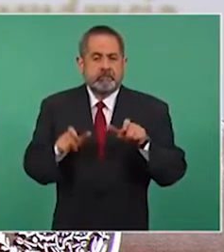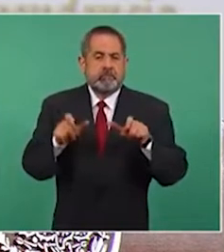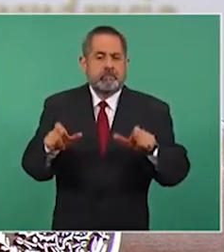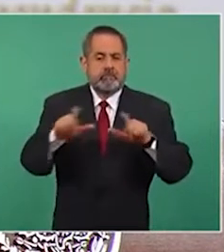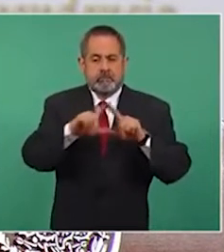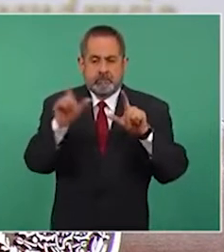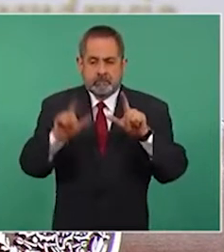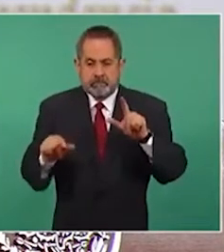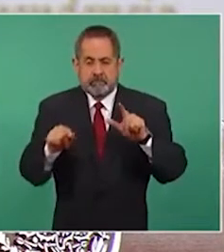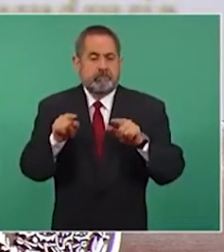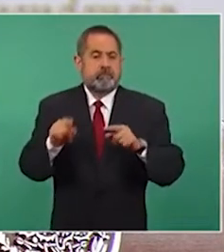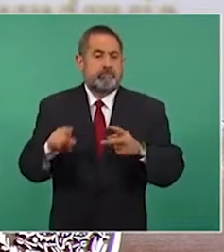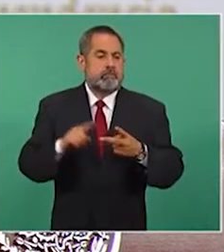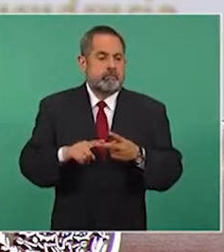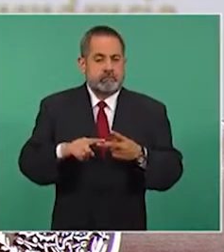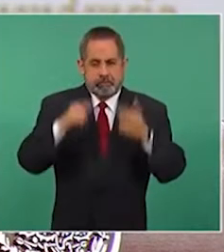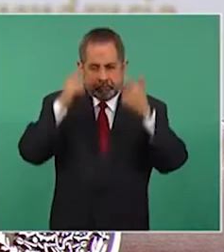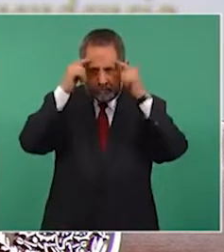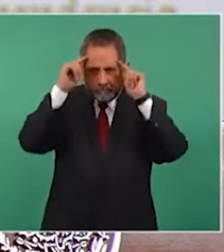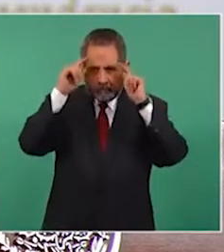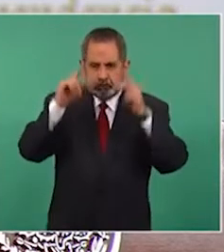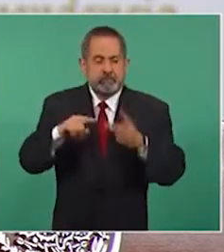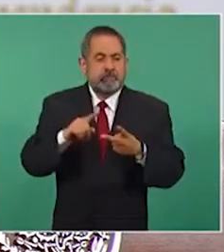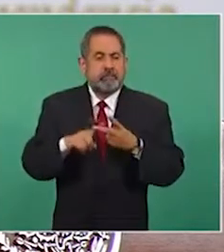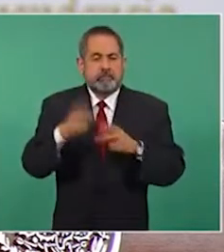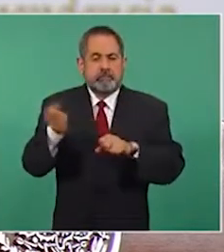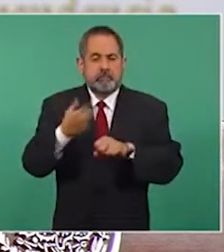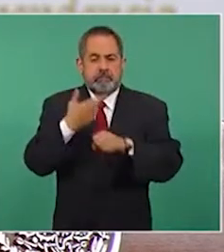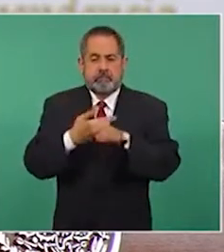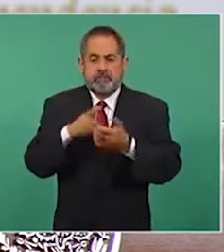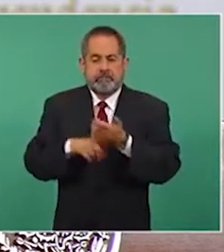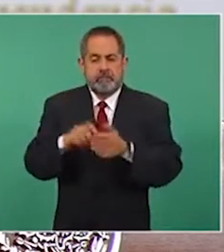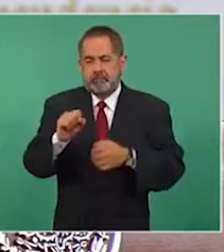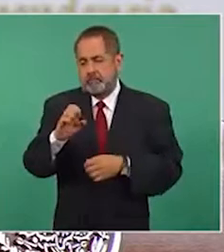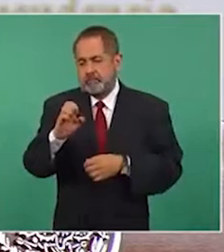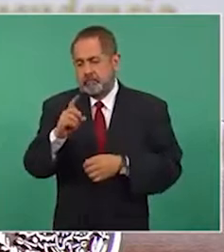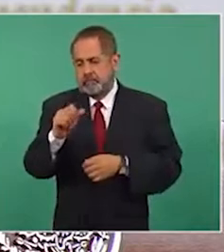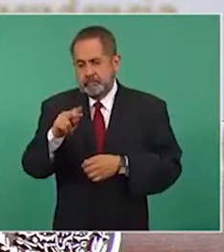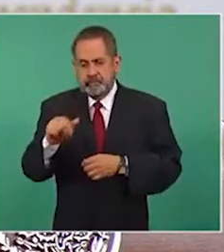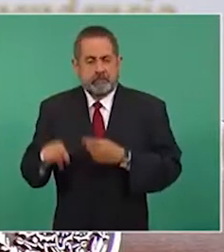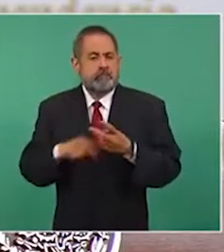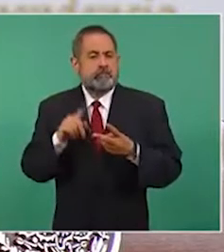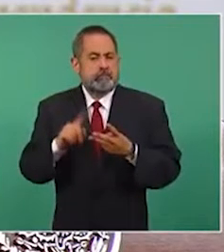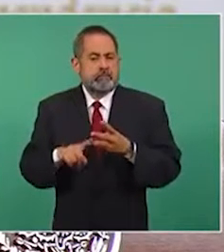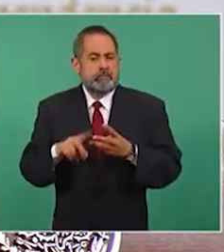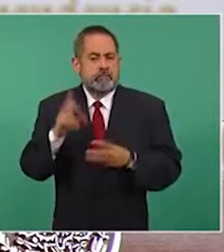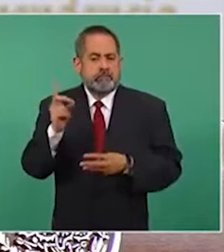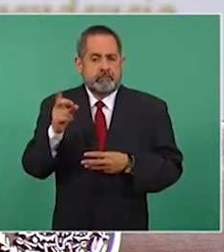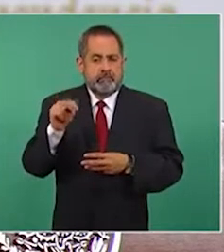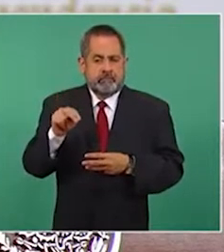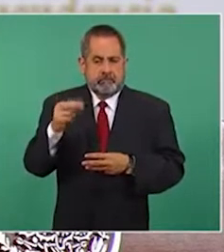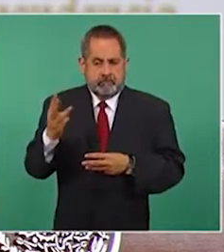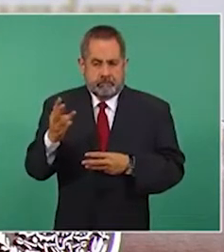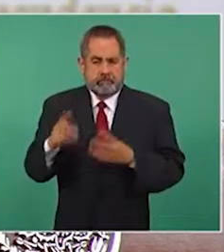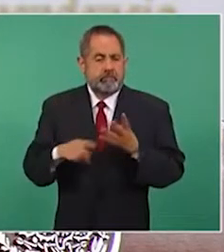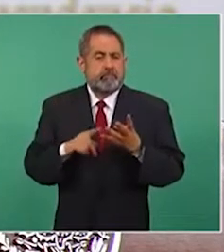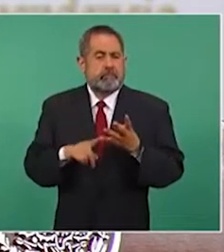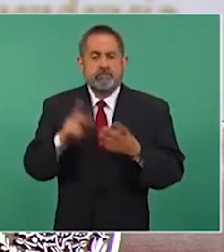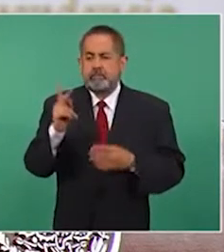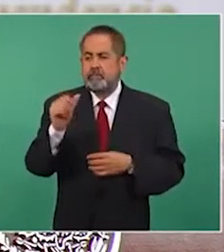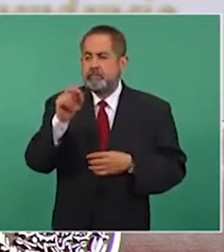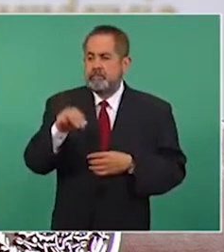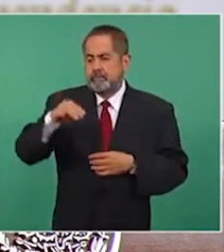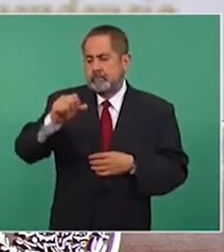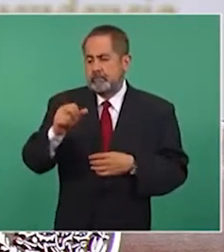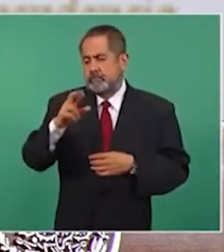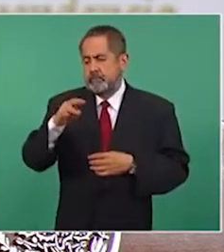Nacional, la Marina, de la Secretaría de Defensa, de los planes DN-III, del Plan Marina,